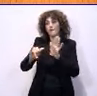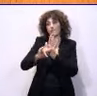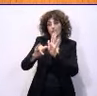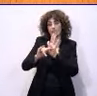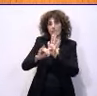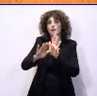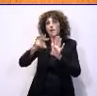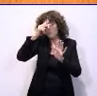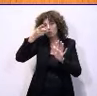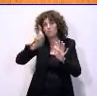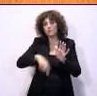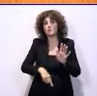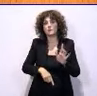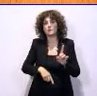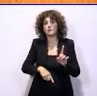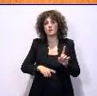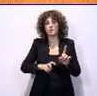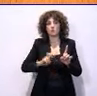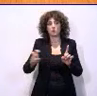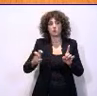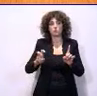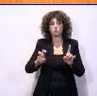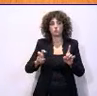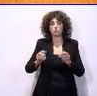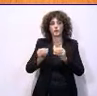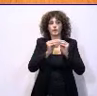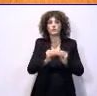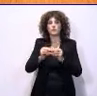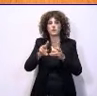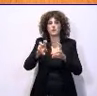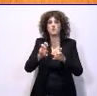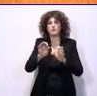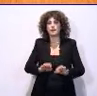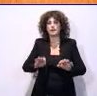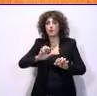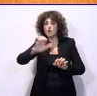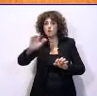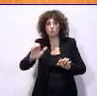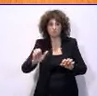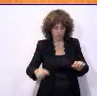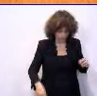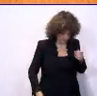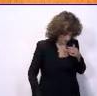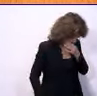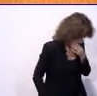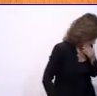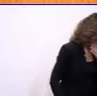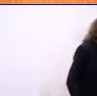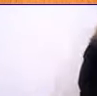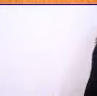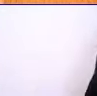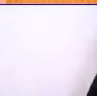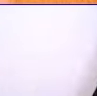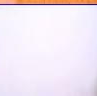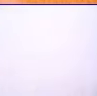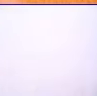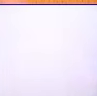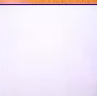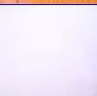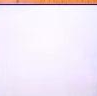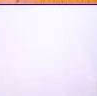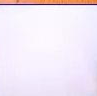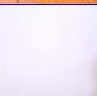y me preocupa también el que no haya esa armonización fiscal en el ámbito europeo. Esto es algo que desde Izquierda Unida venimos defendiendo y, por tanto,